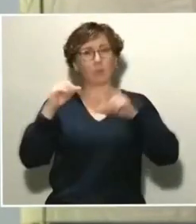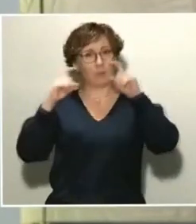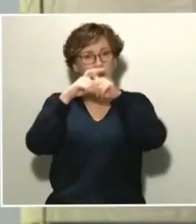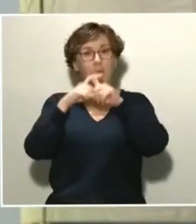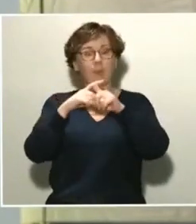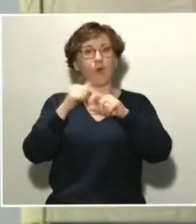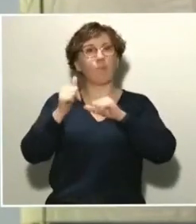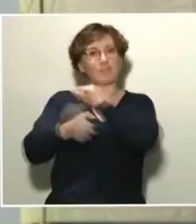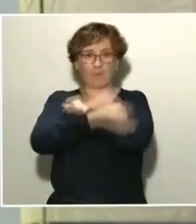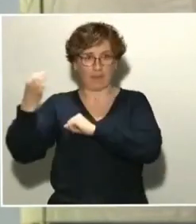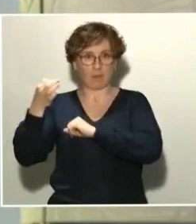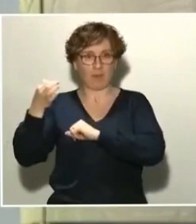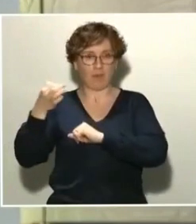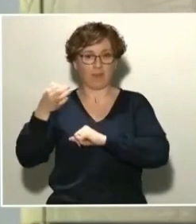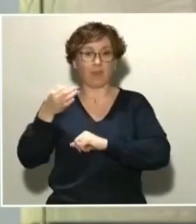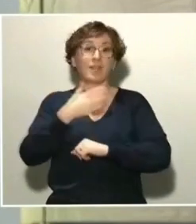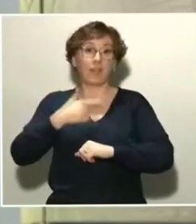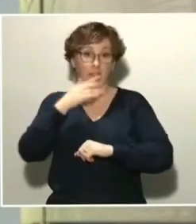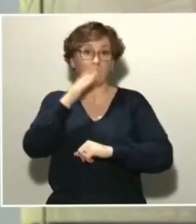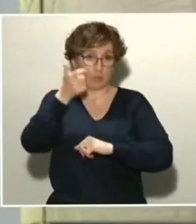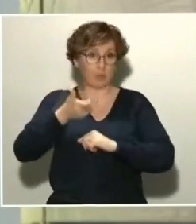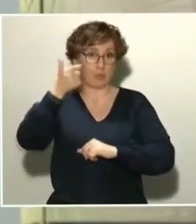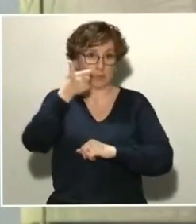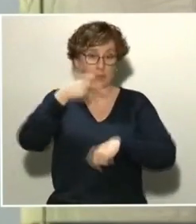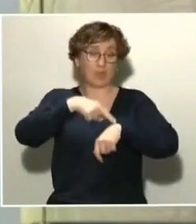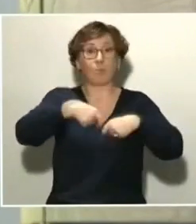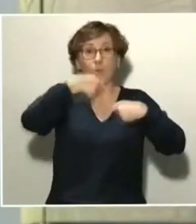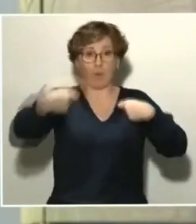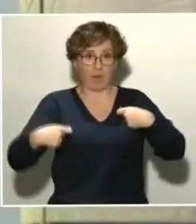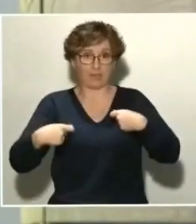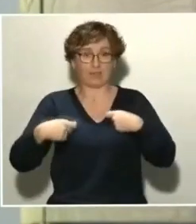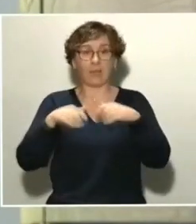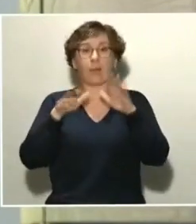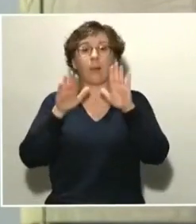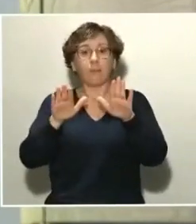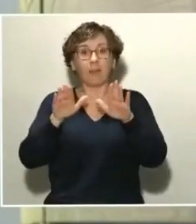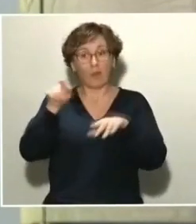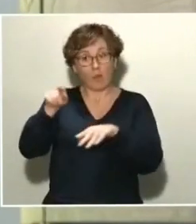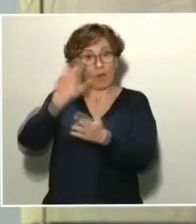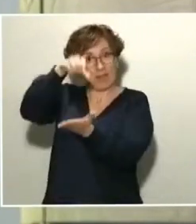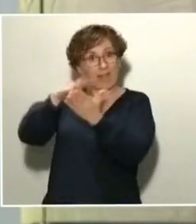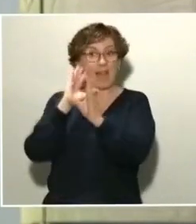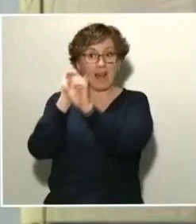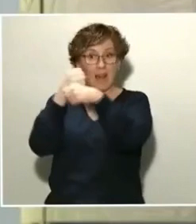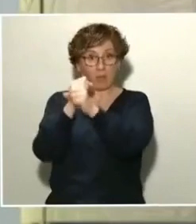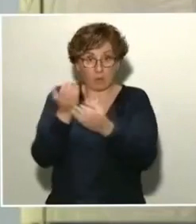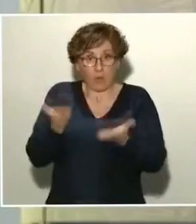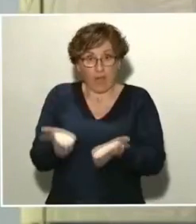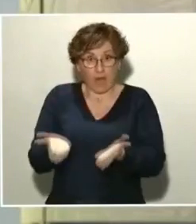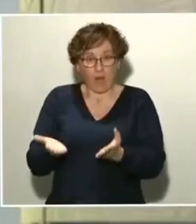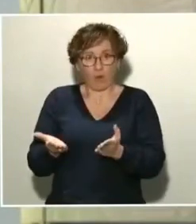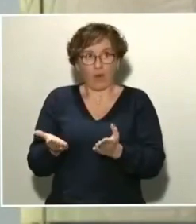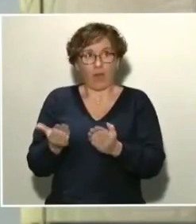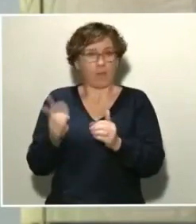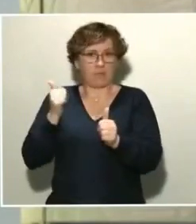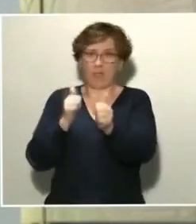que es el laboratorio que está a nivel más alto y más adelantado en este tipo de